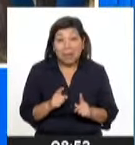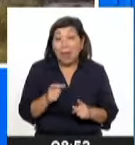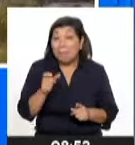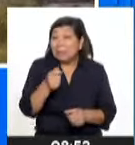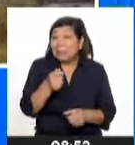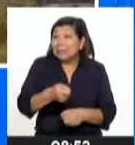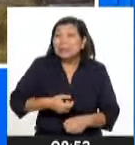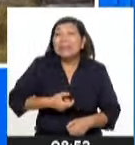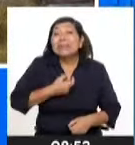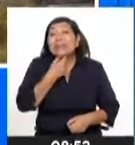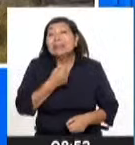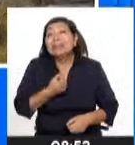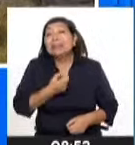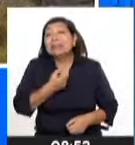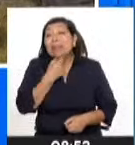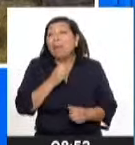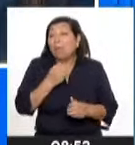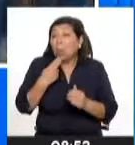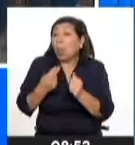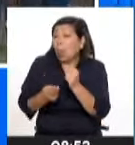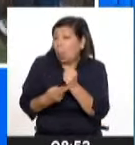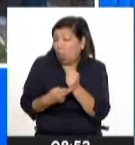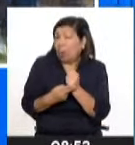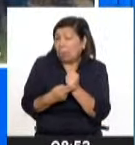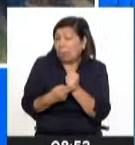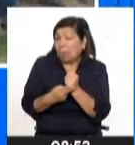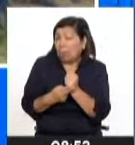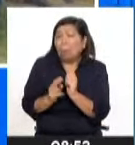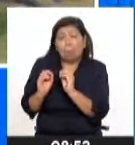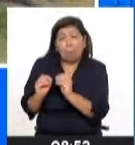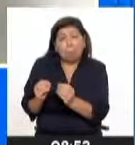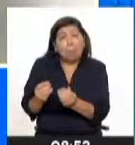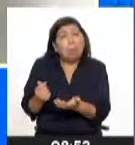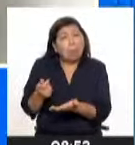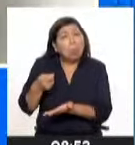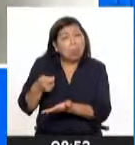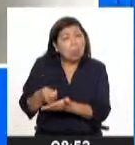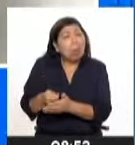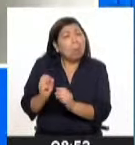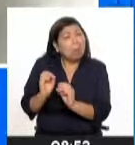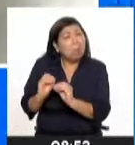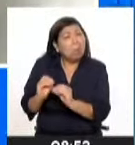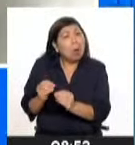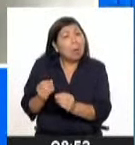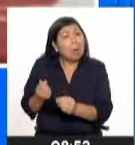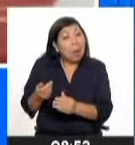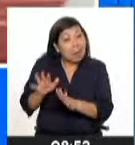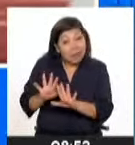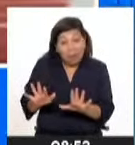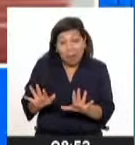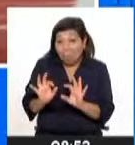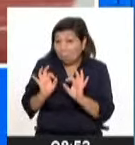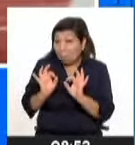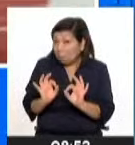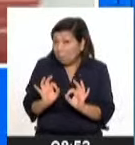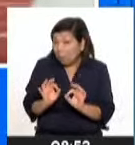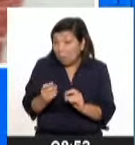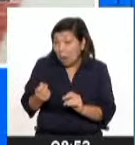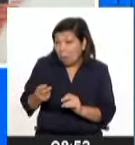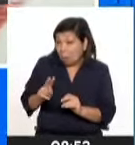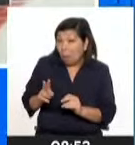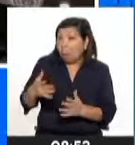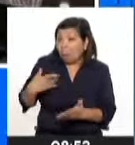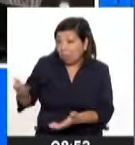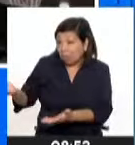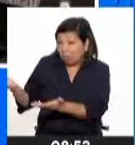agricultores, entonces ellos pueden guardar los productos, se les otorga un capital de trabajo y cuando el precio esté un poco elevado, pues